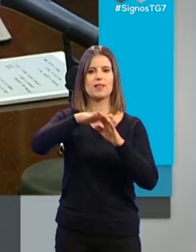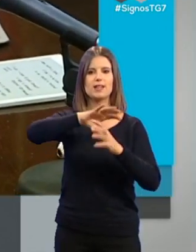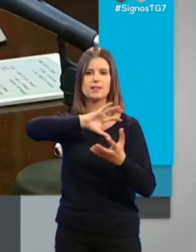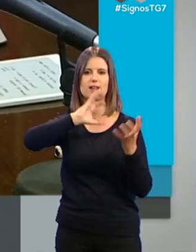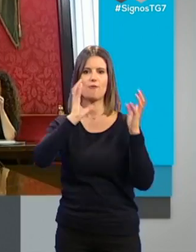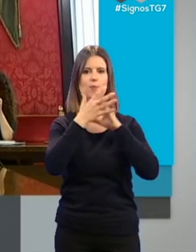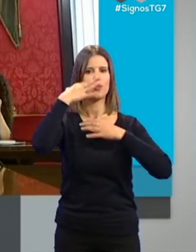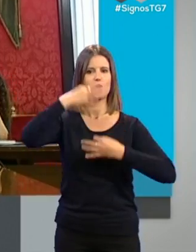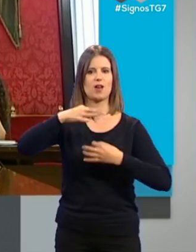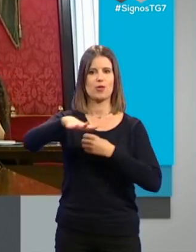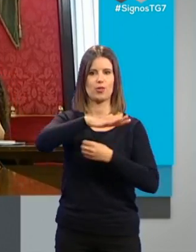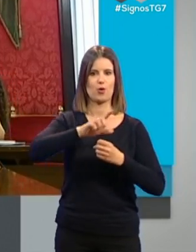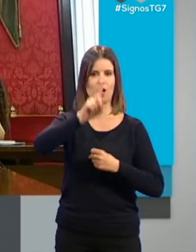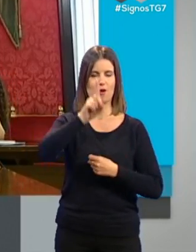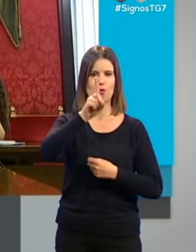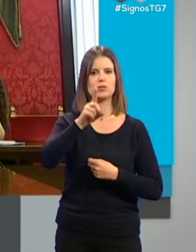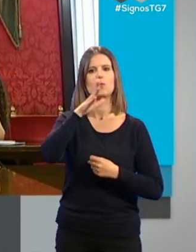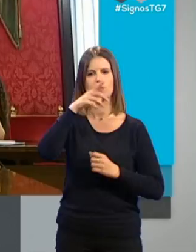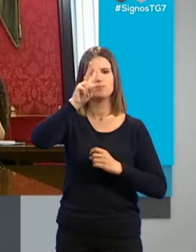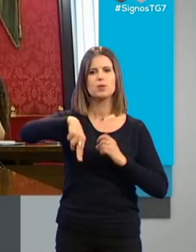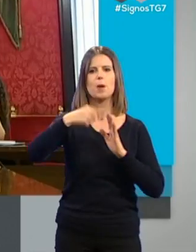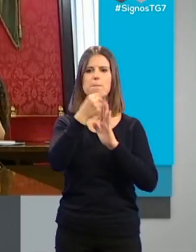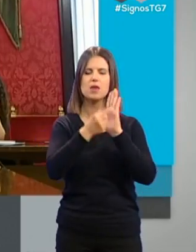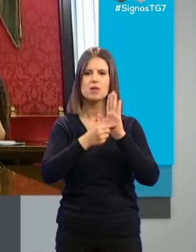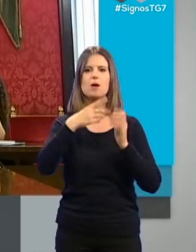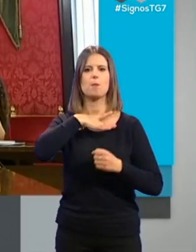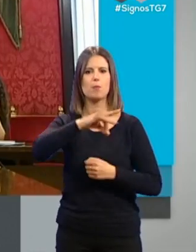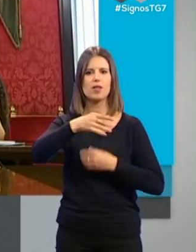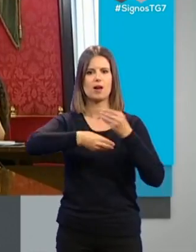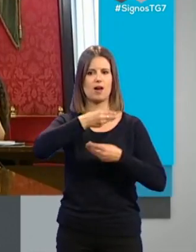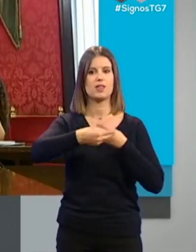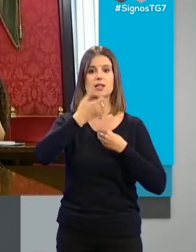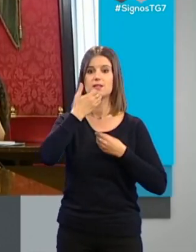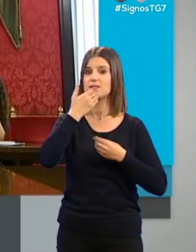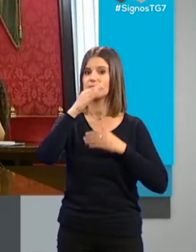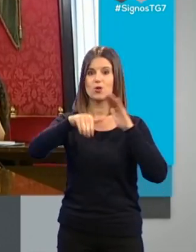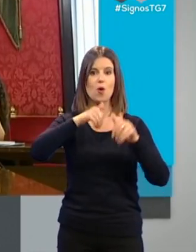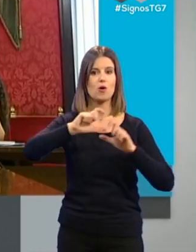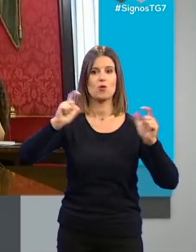propuesta de transformación real de la zona norte, siendo una medida tangible y que en caso de que no se convoque la Junta de Portavoces, la